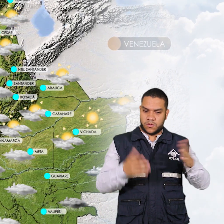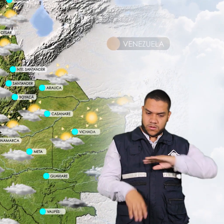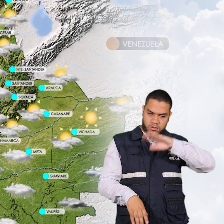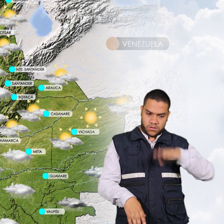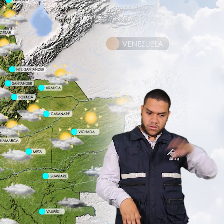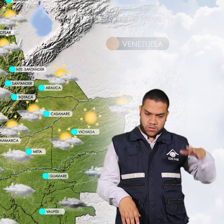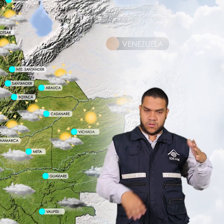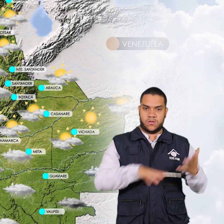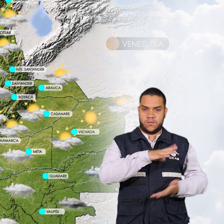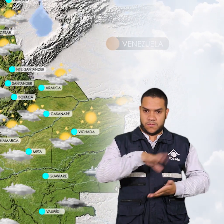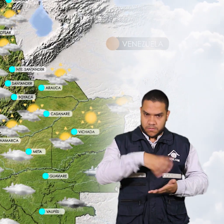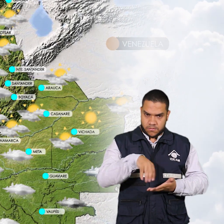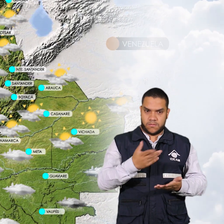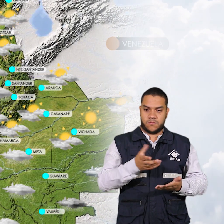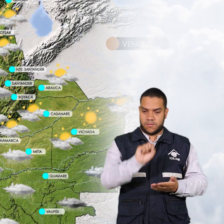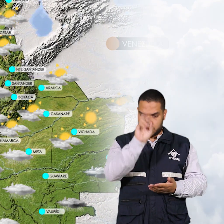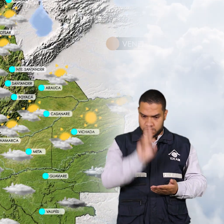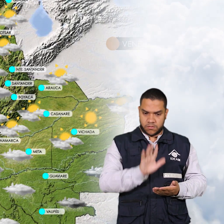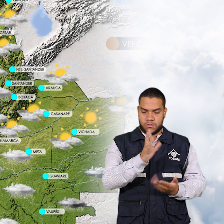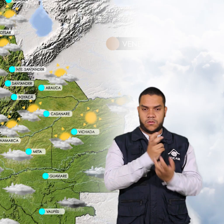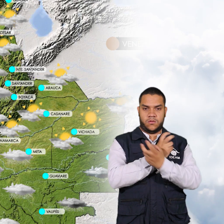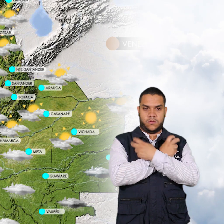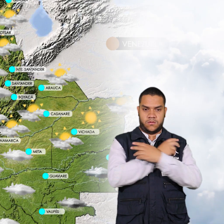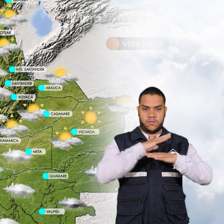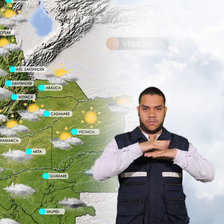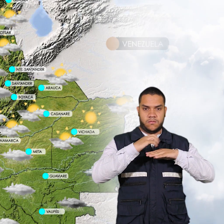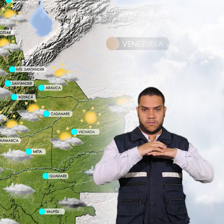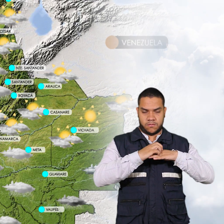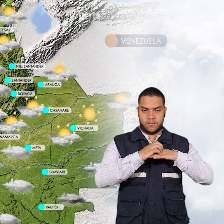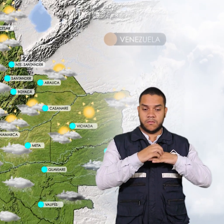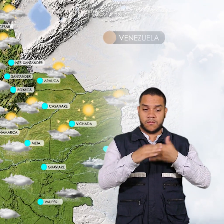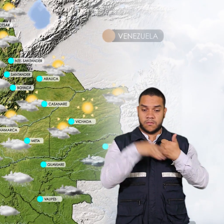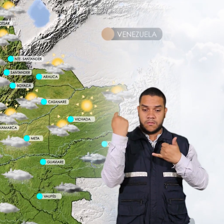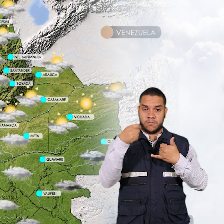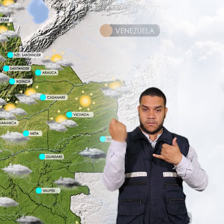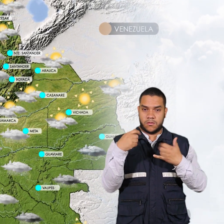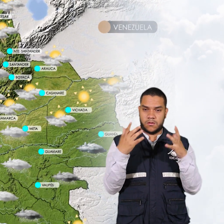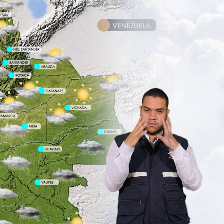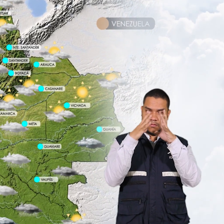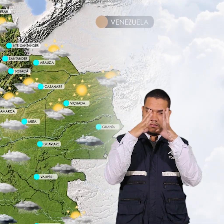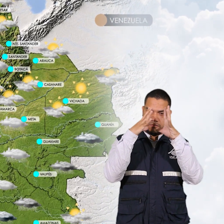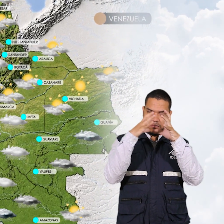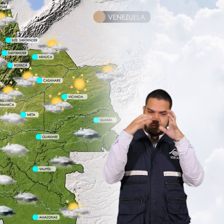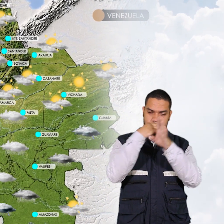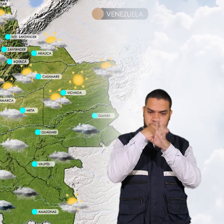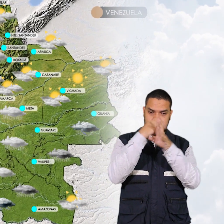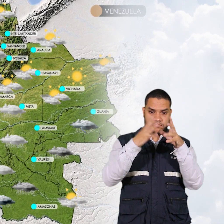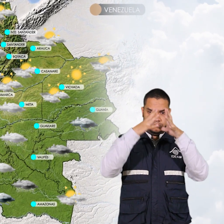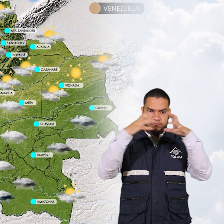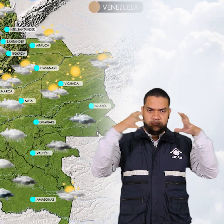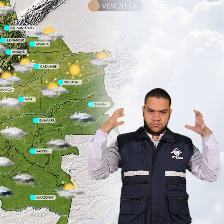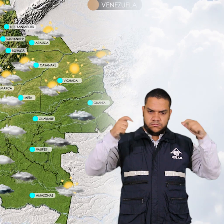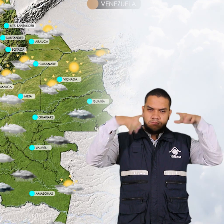antioquia santander y hacia el sur en huila y tolima la orinoquía presentará cielo entre parcial a mayormente nublado con algunas